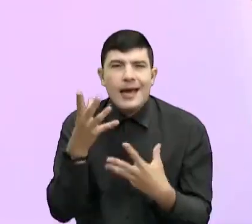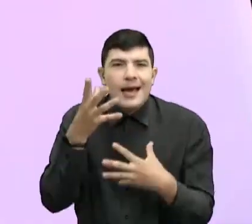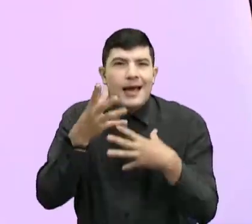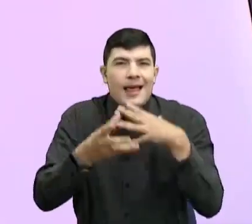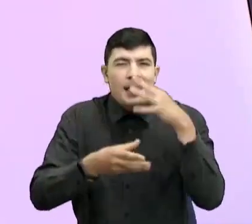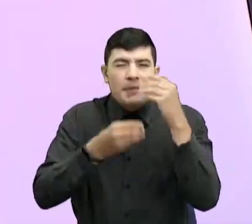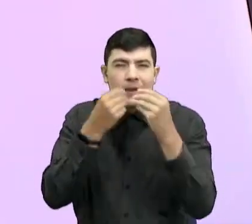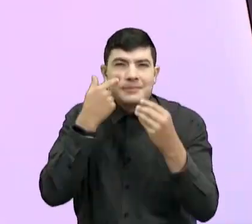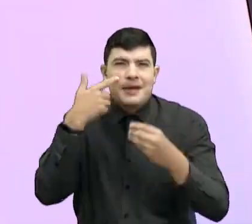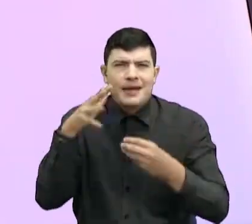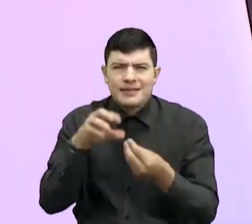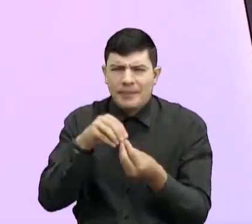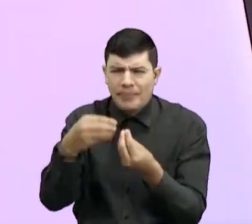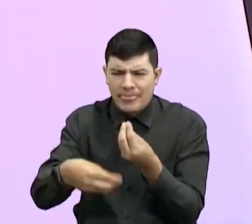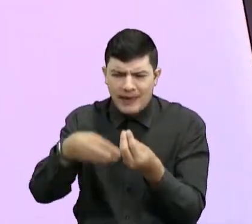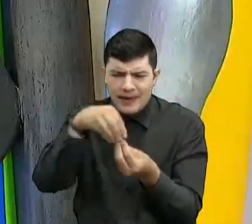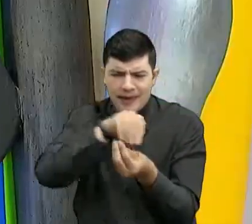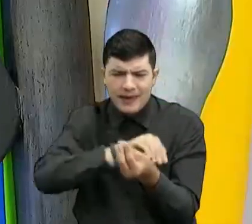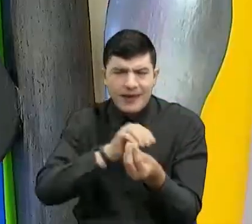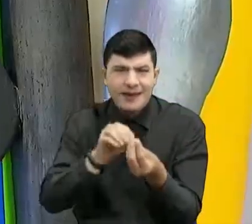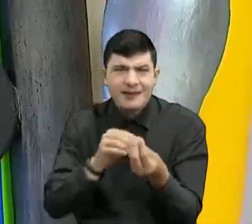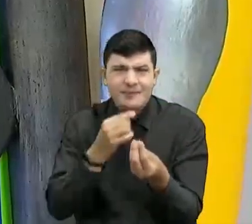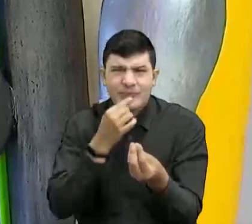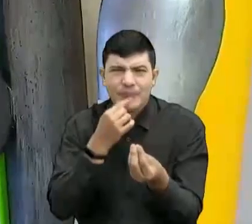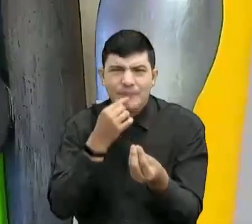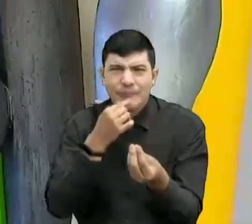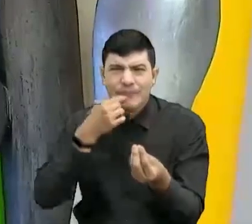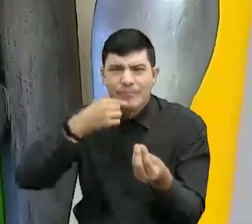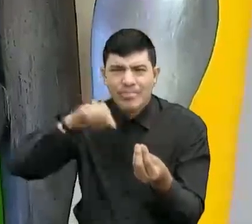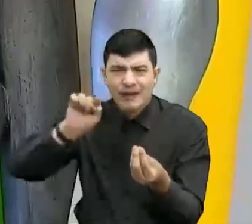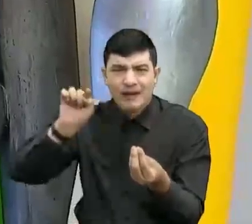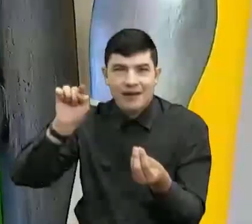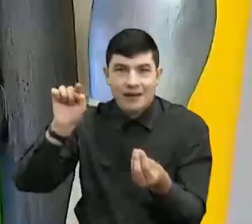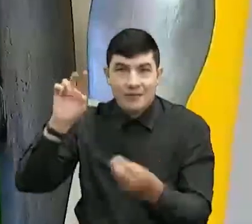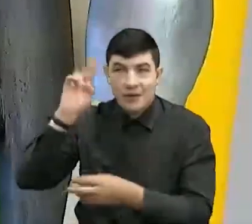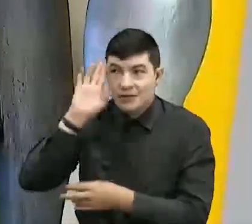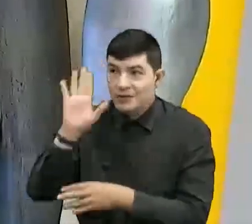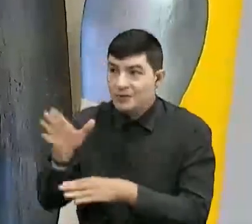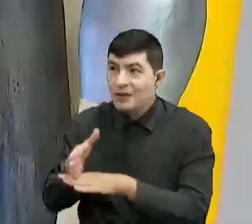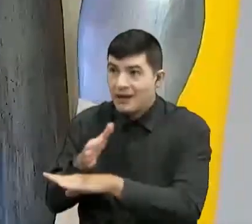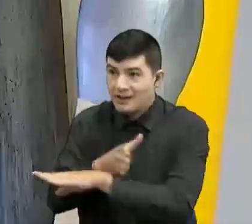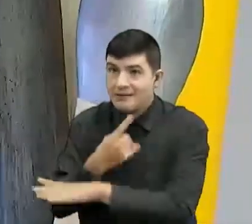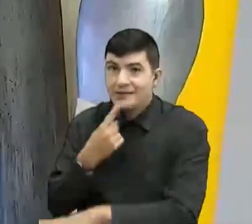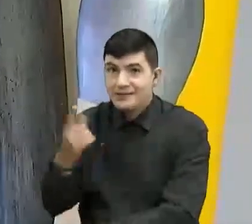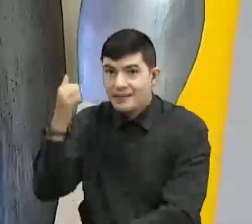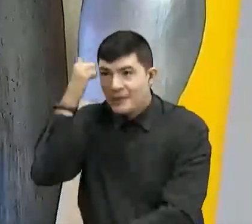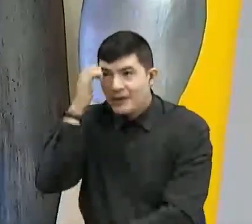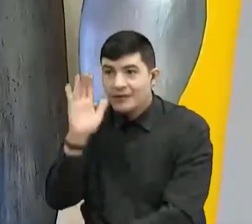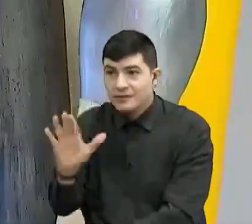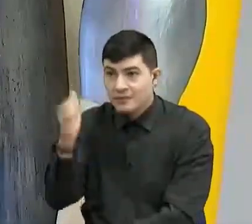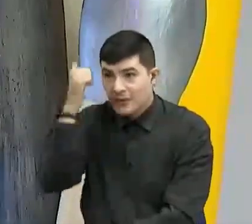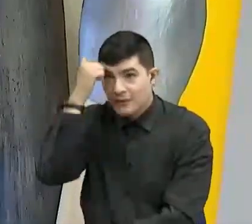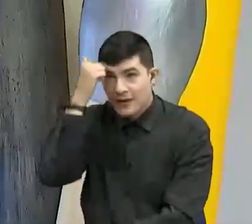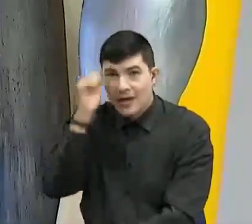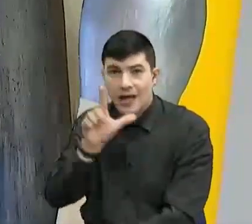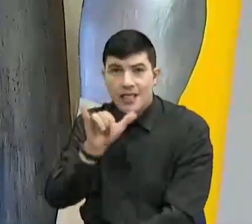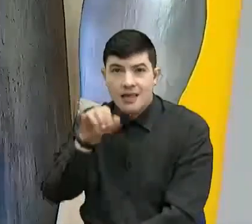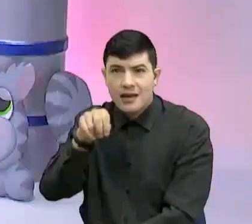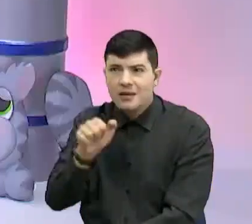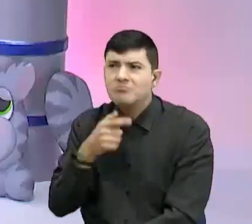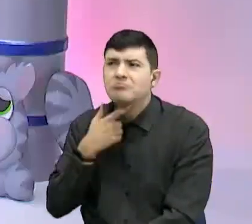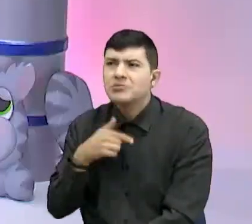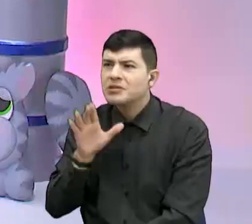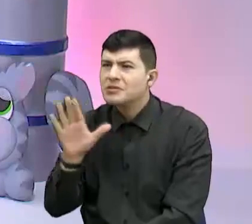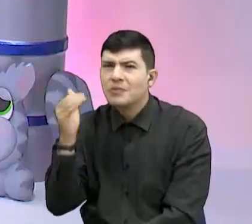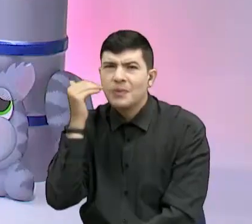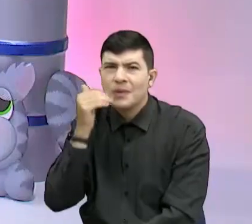que el banano le supo como insípido a la... Ajá, pues eso estaba diciendo la profe. A la profe Lina le encantó y a ella no le supo nada.